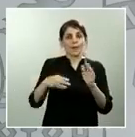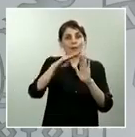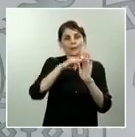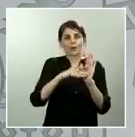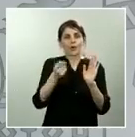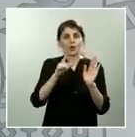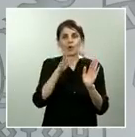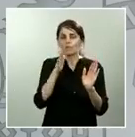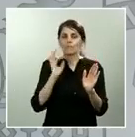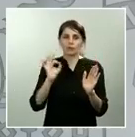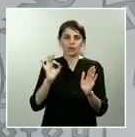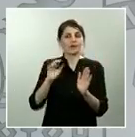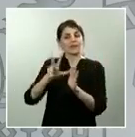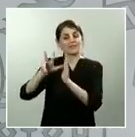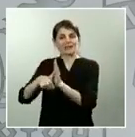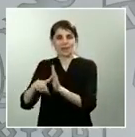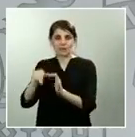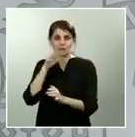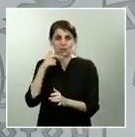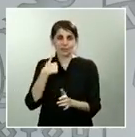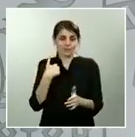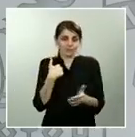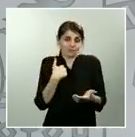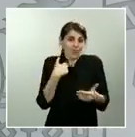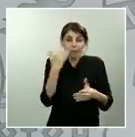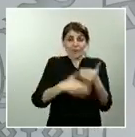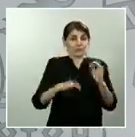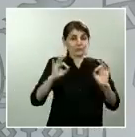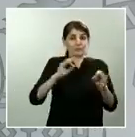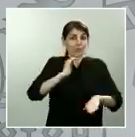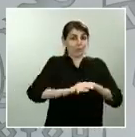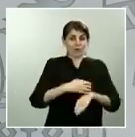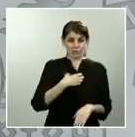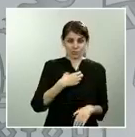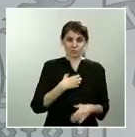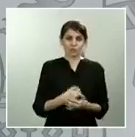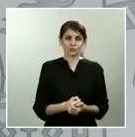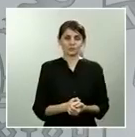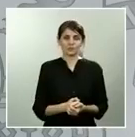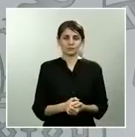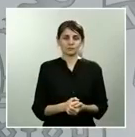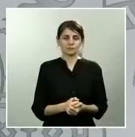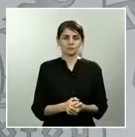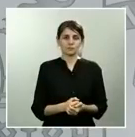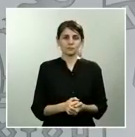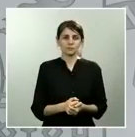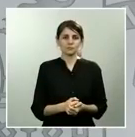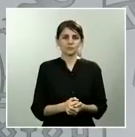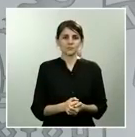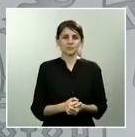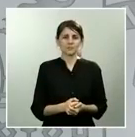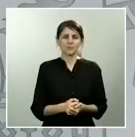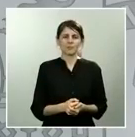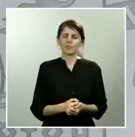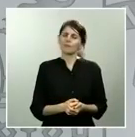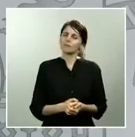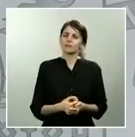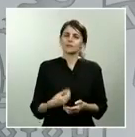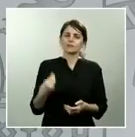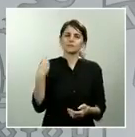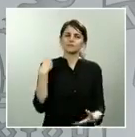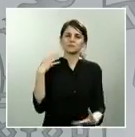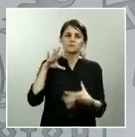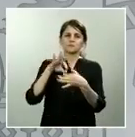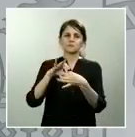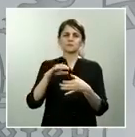del coronavirus. En relación con los desmentidos o con las cuestiones que usted comienza,